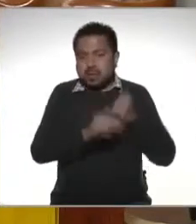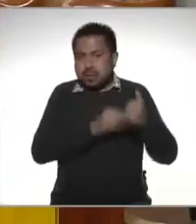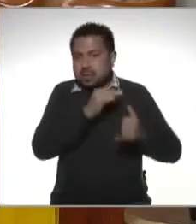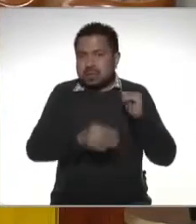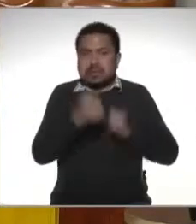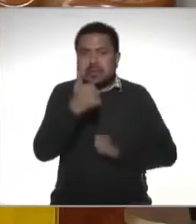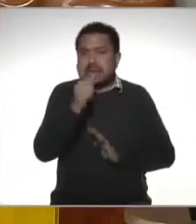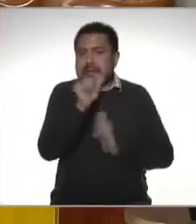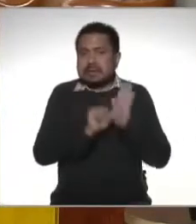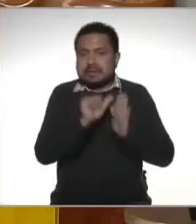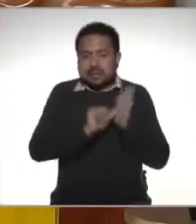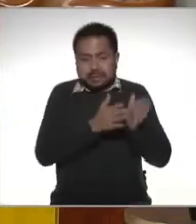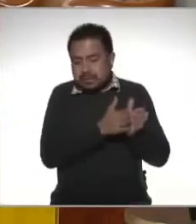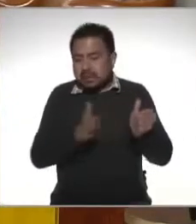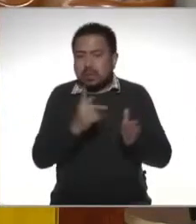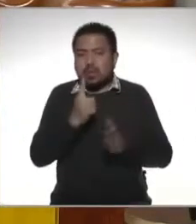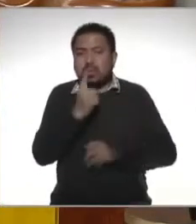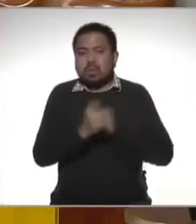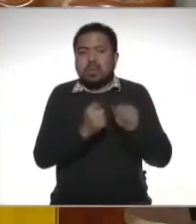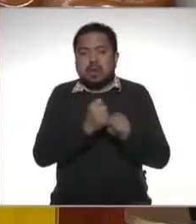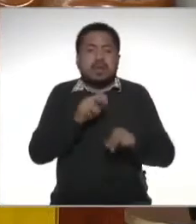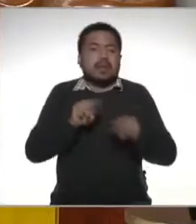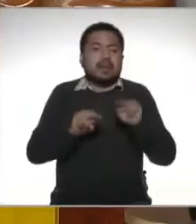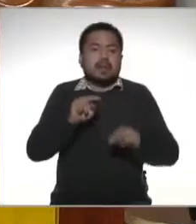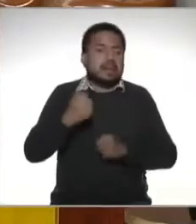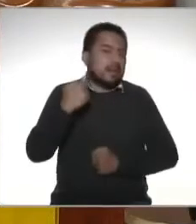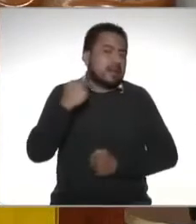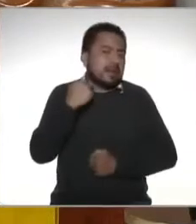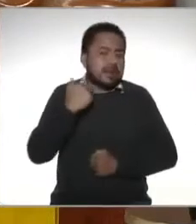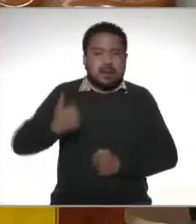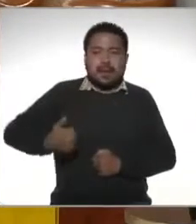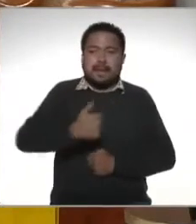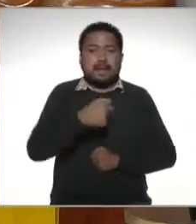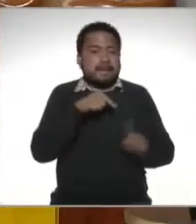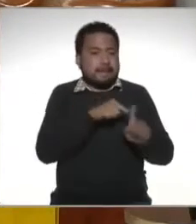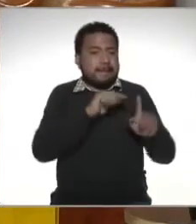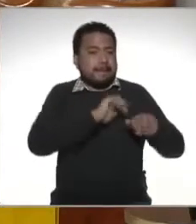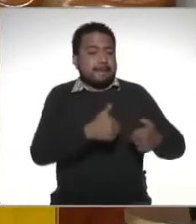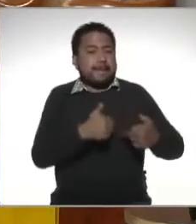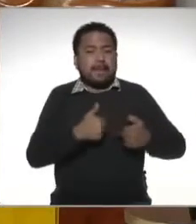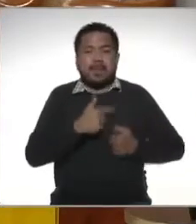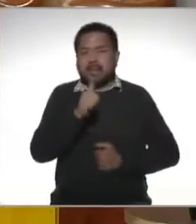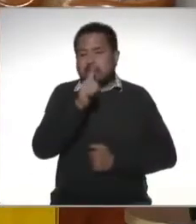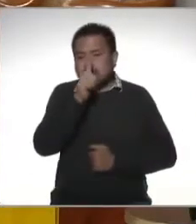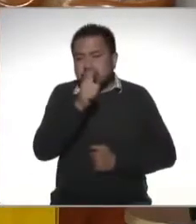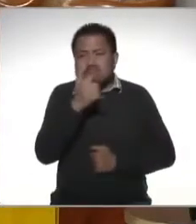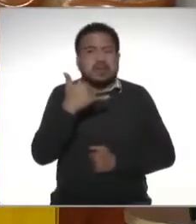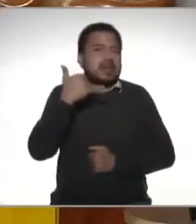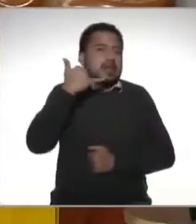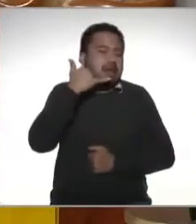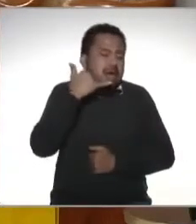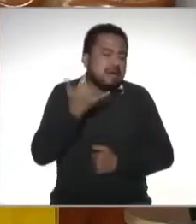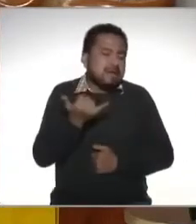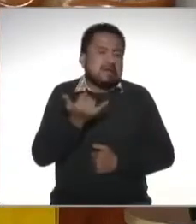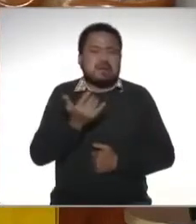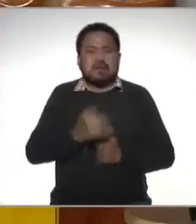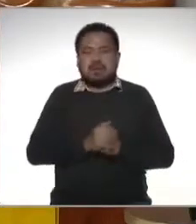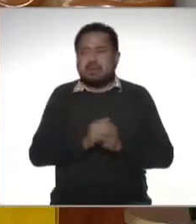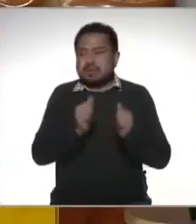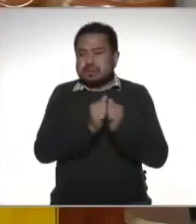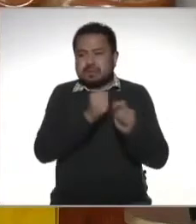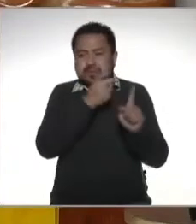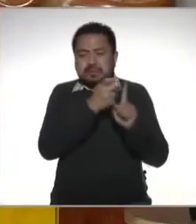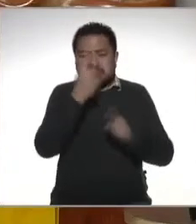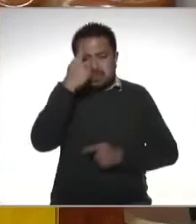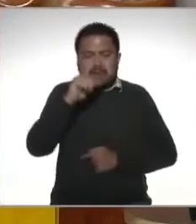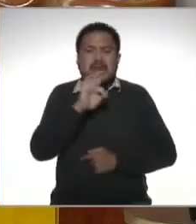seis meses o el último año depende el notario esos recibos pues son los recibos de la luz del teléfono fijo y con esto